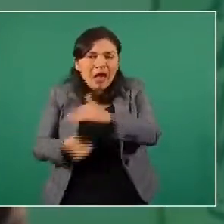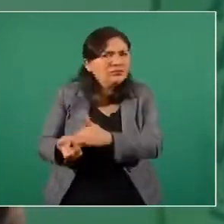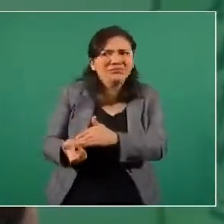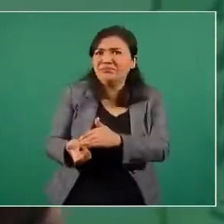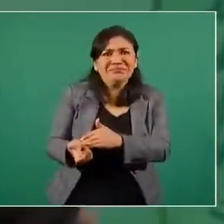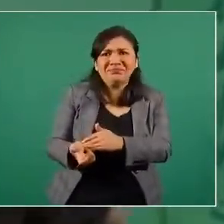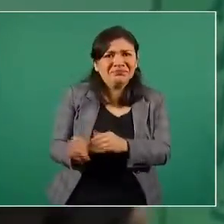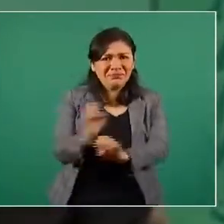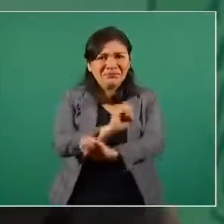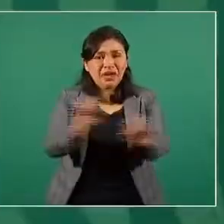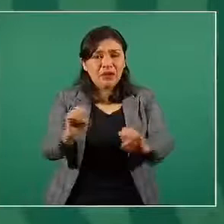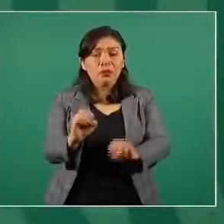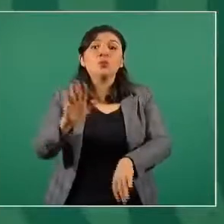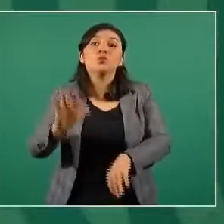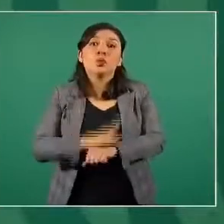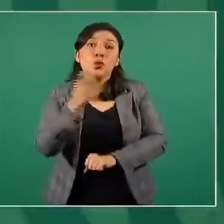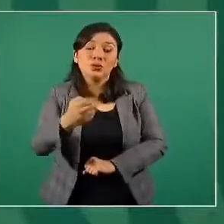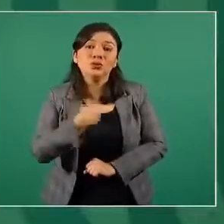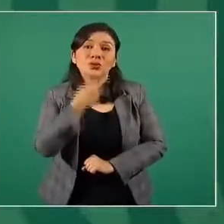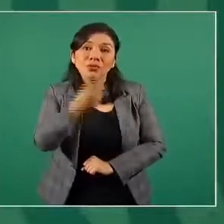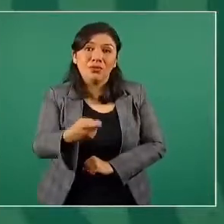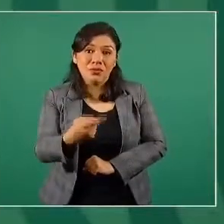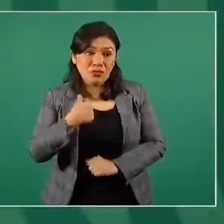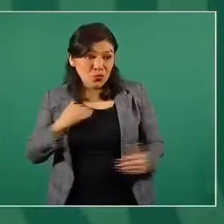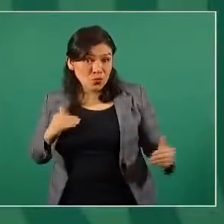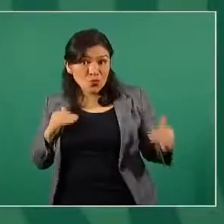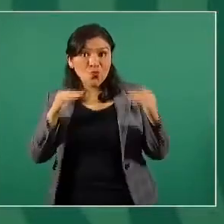Entonces, por eso digo, no somos iguales.